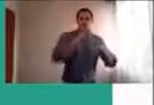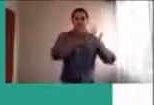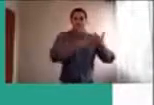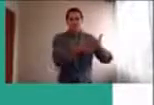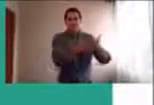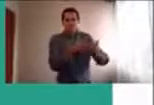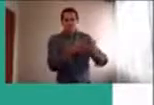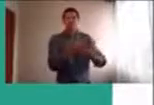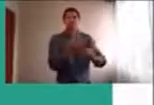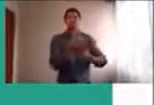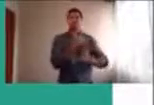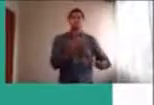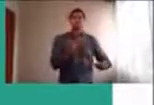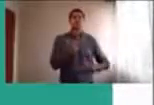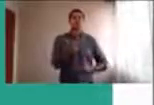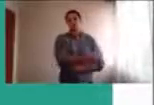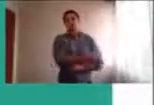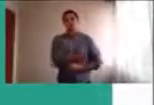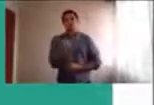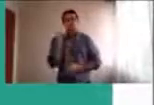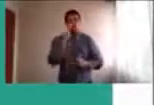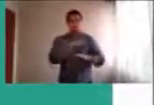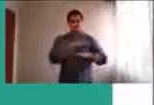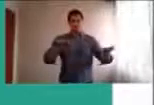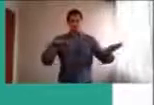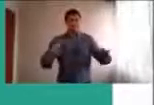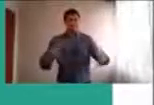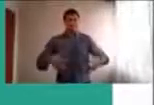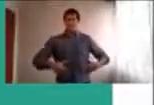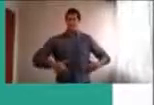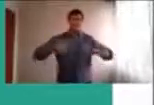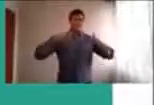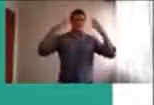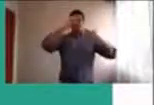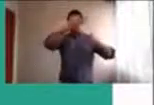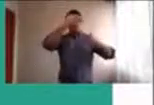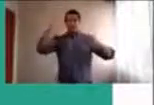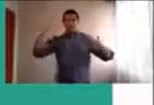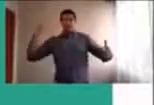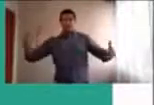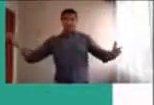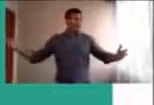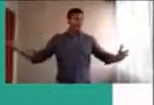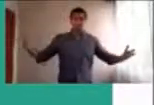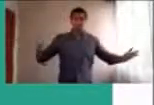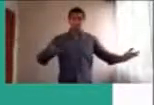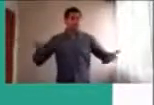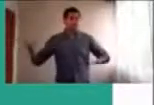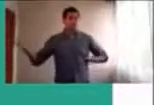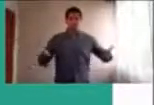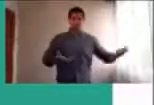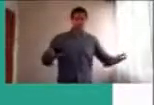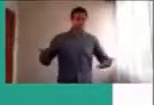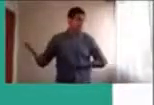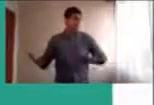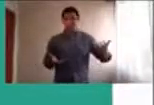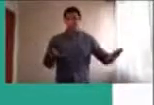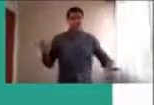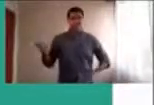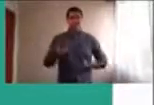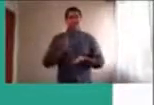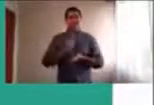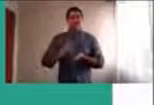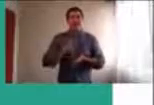absolutamente, sobrepasados, y excedidos, de estímulos, y de tareas, que no llegaban, a cumplir, todas estas